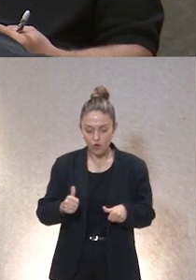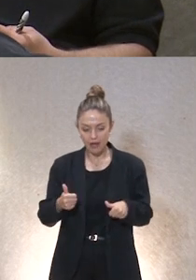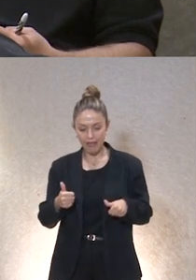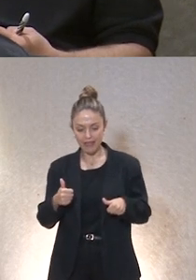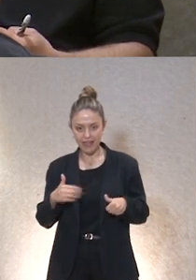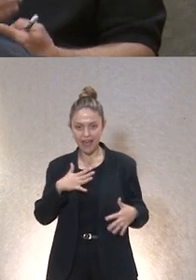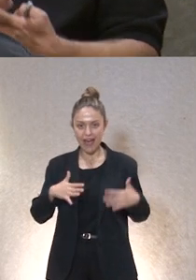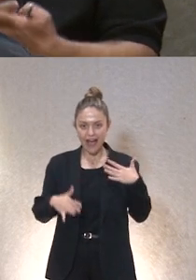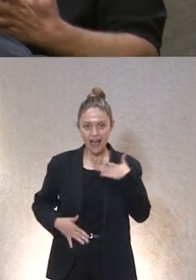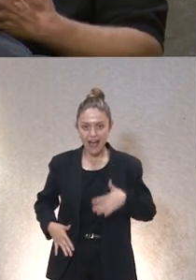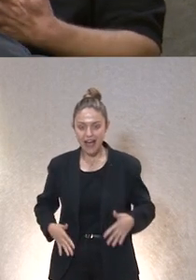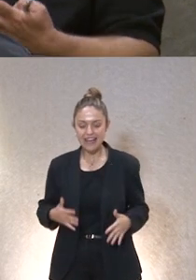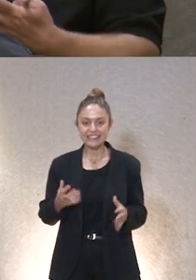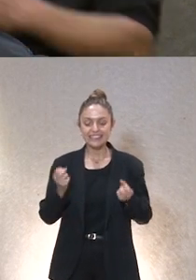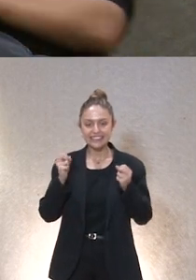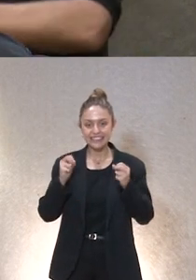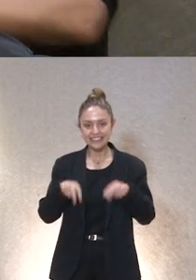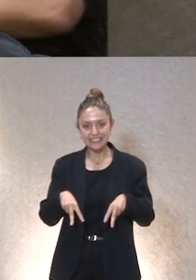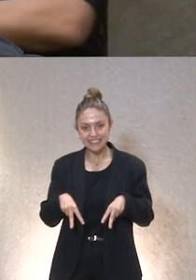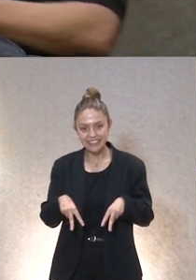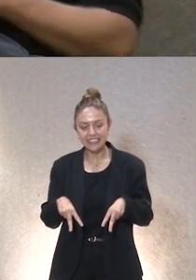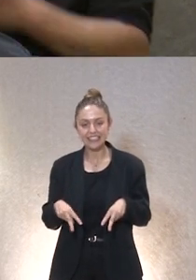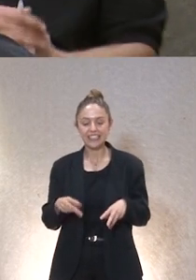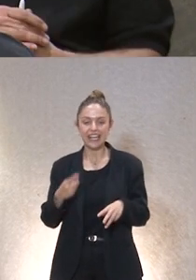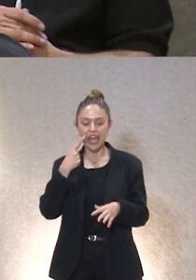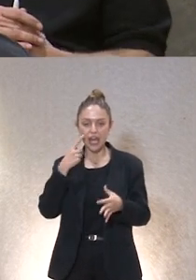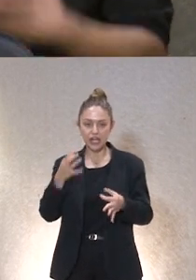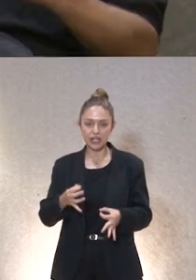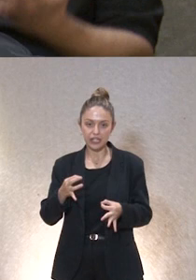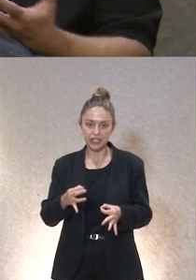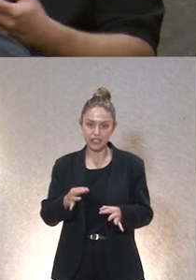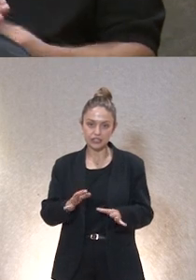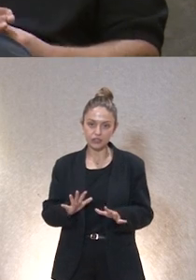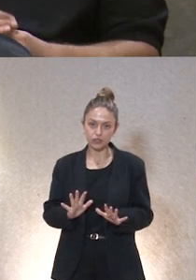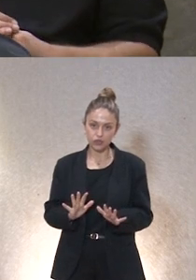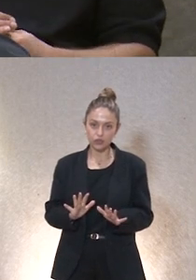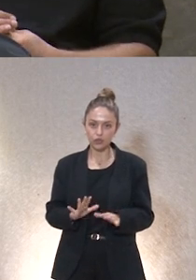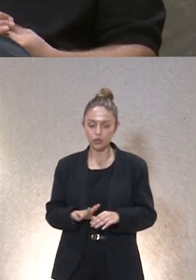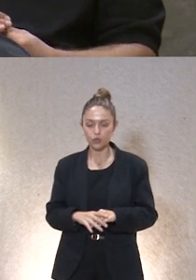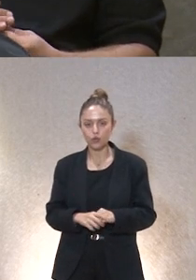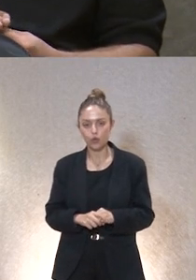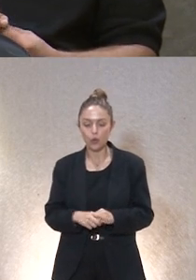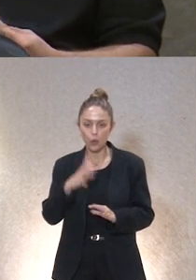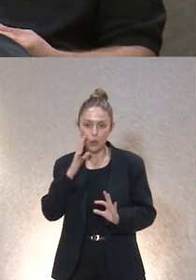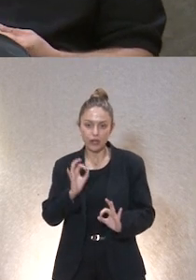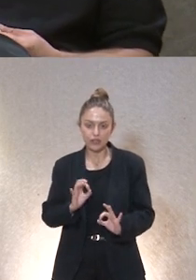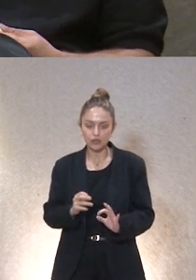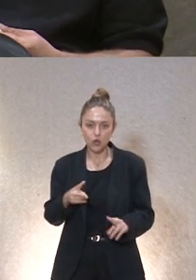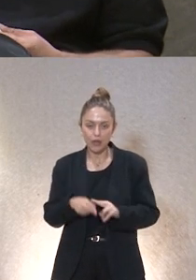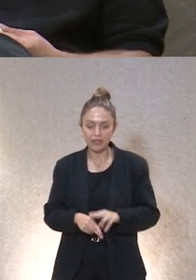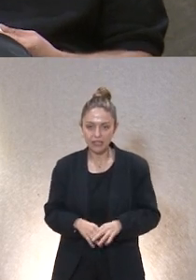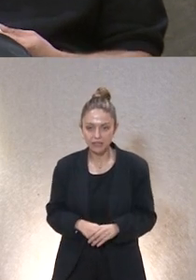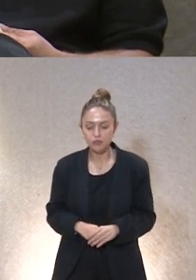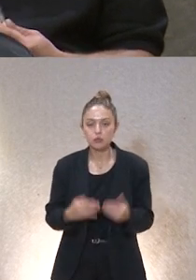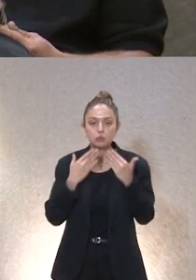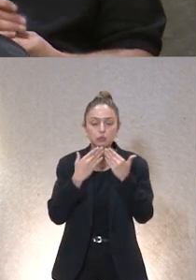cuerpo sin que hubiese riesgo de impedir pues bueno que apareciese esta otra conducta Muy bien pues muchas gracias